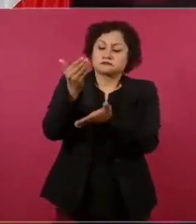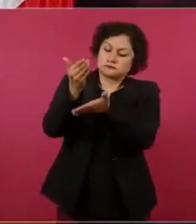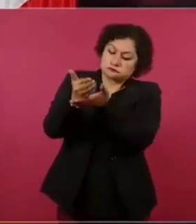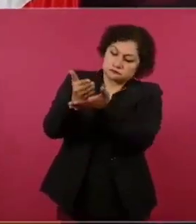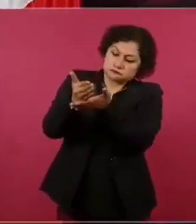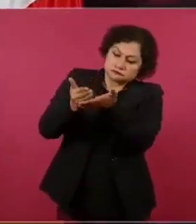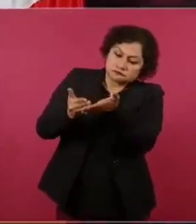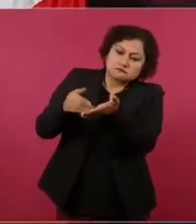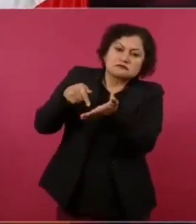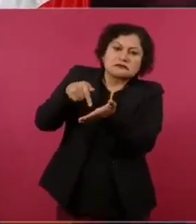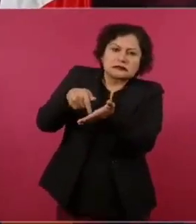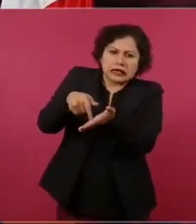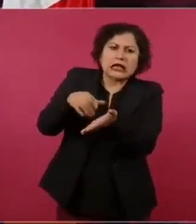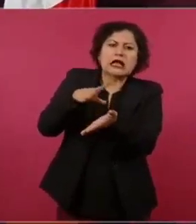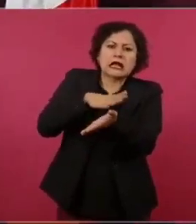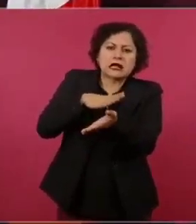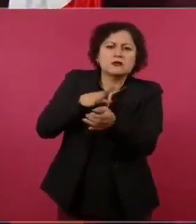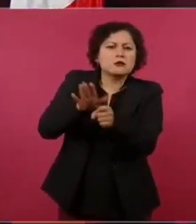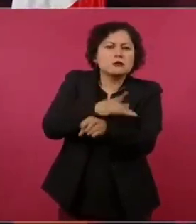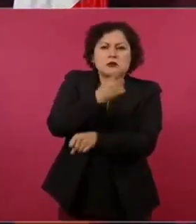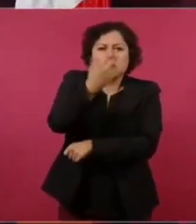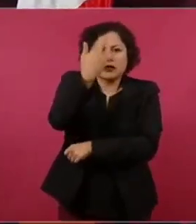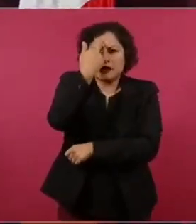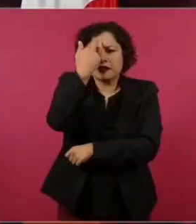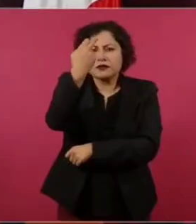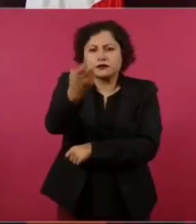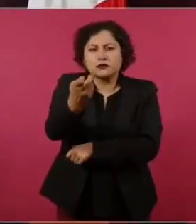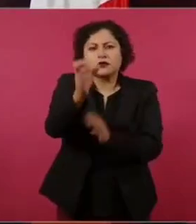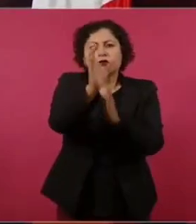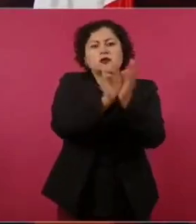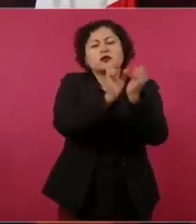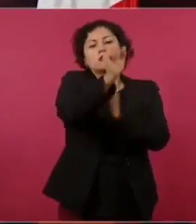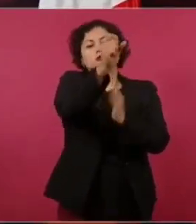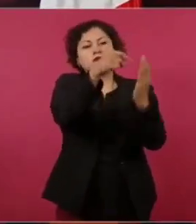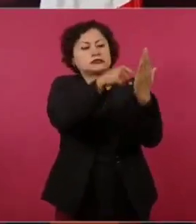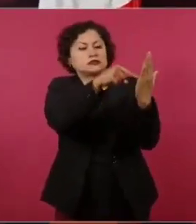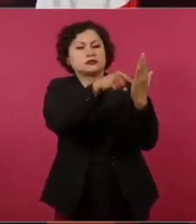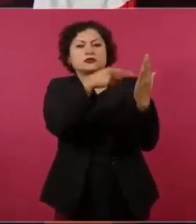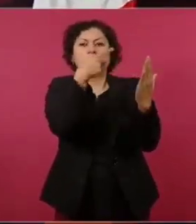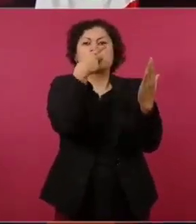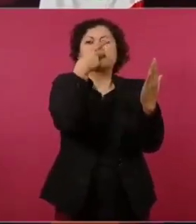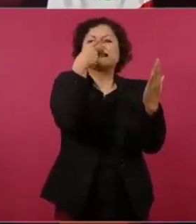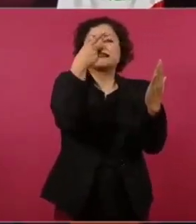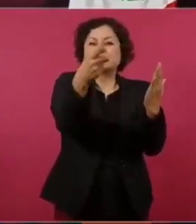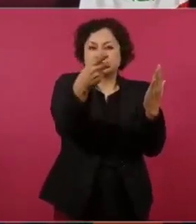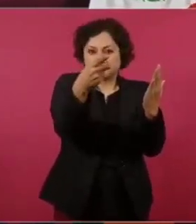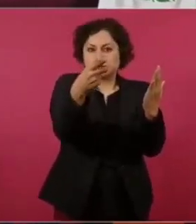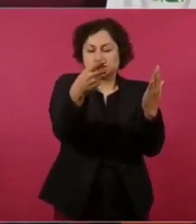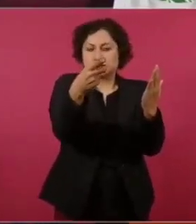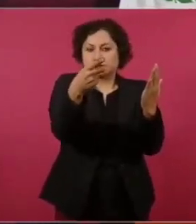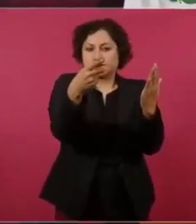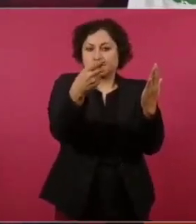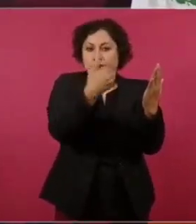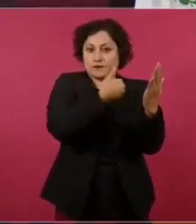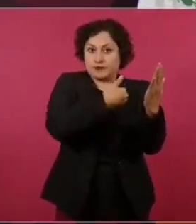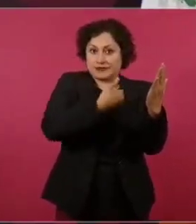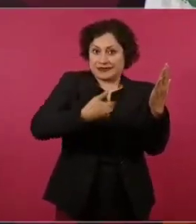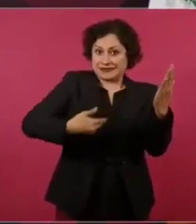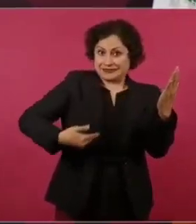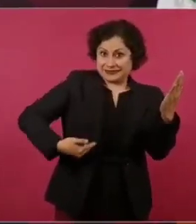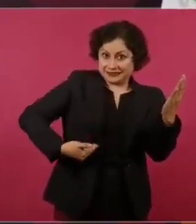establece que el presidente de México, la